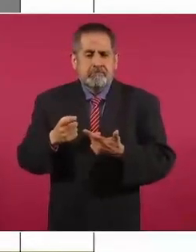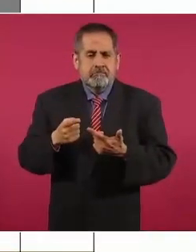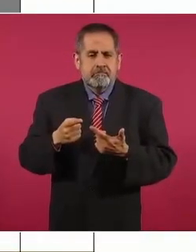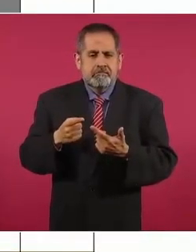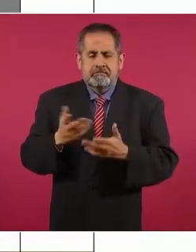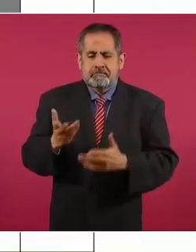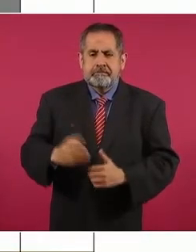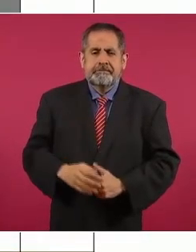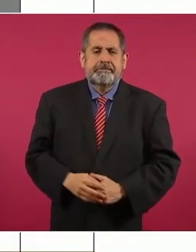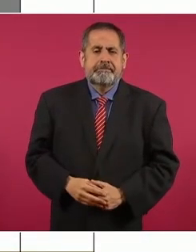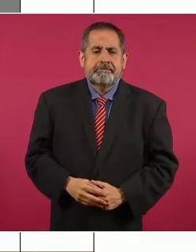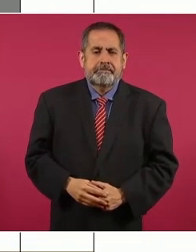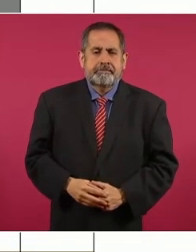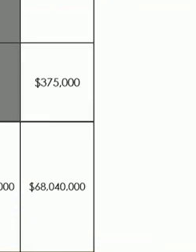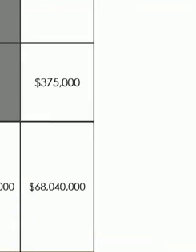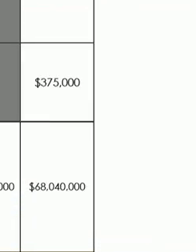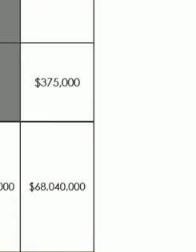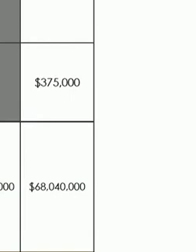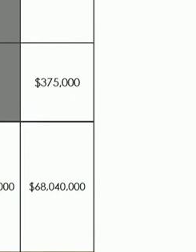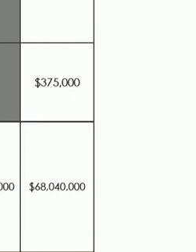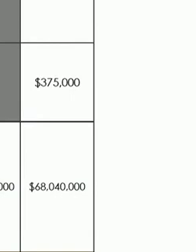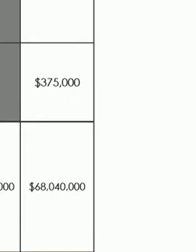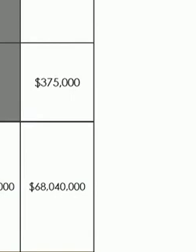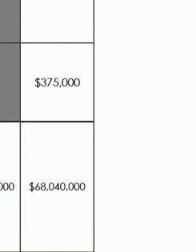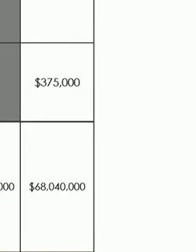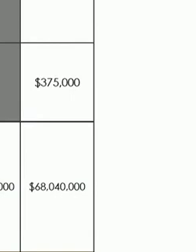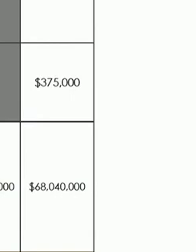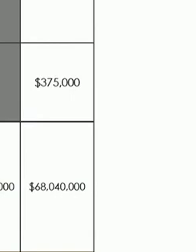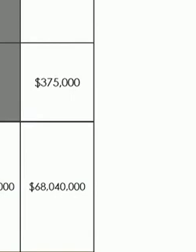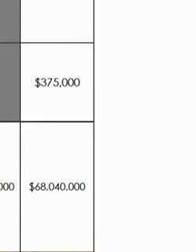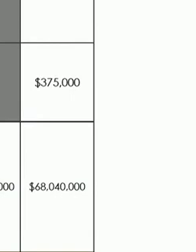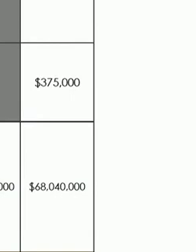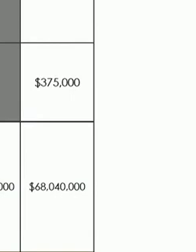créditos, 258.